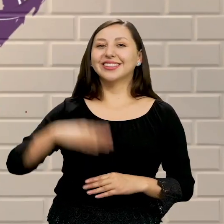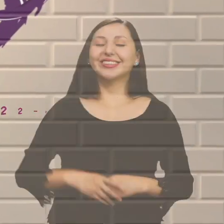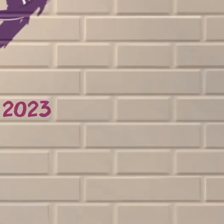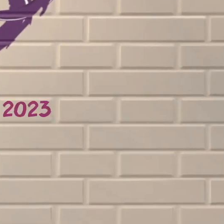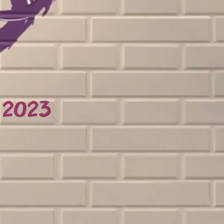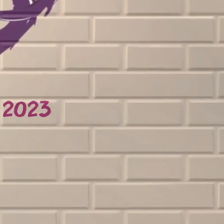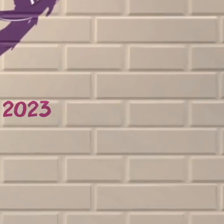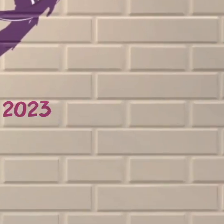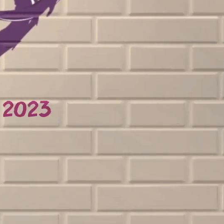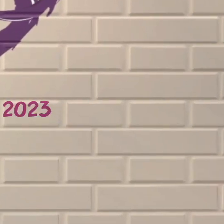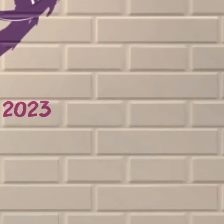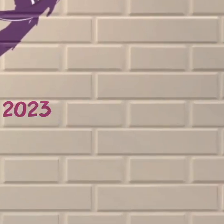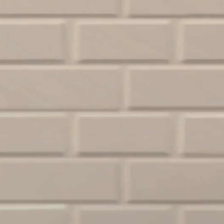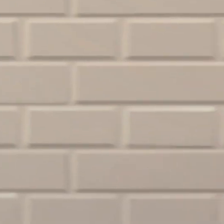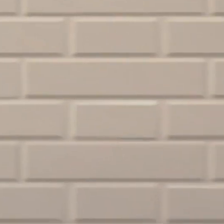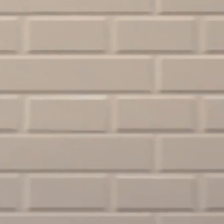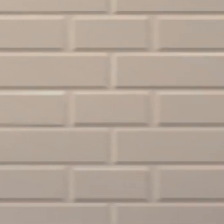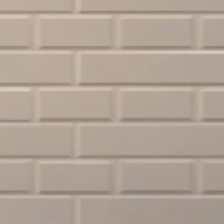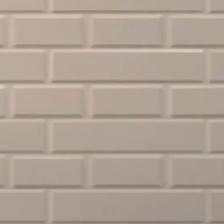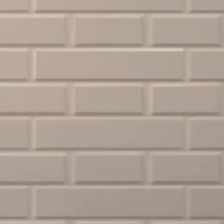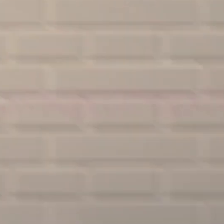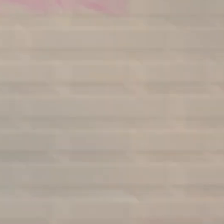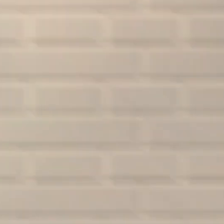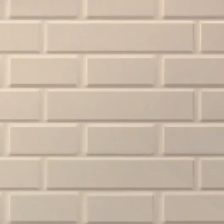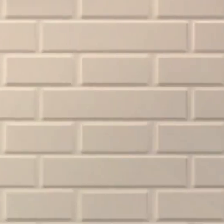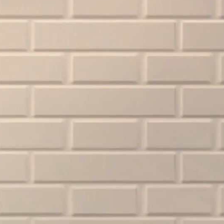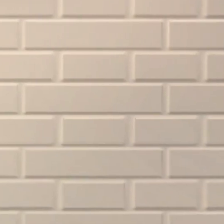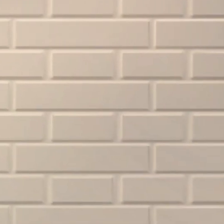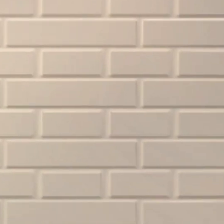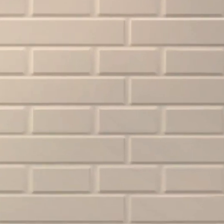¡Adiós! Aquí es todo Déjame tocar hoy